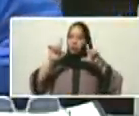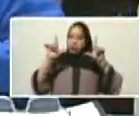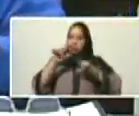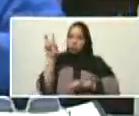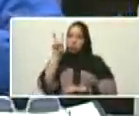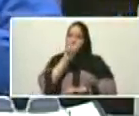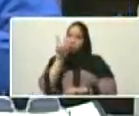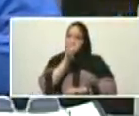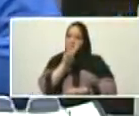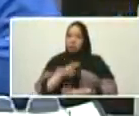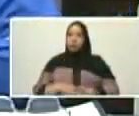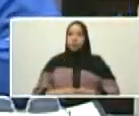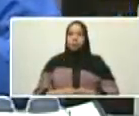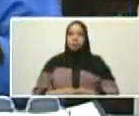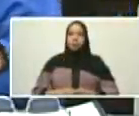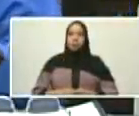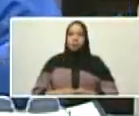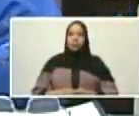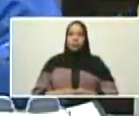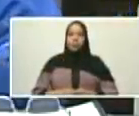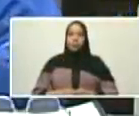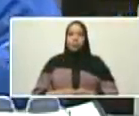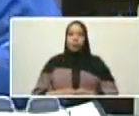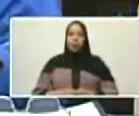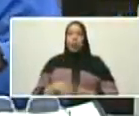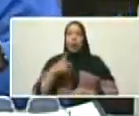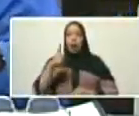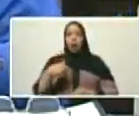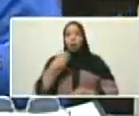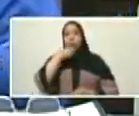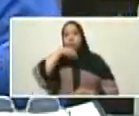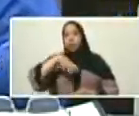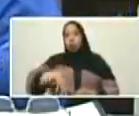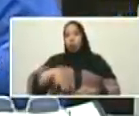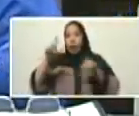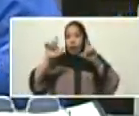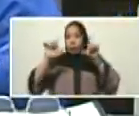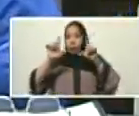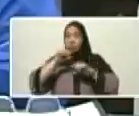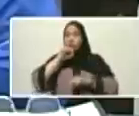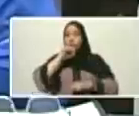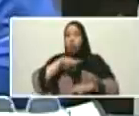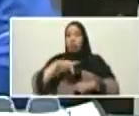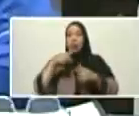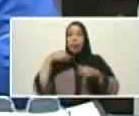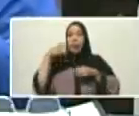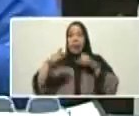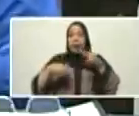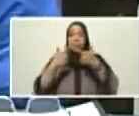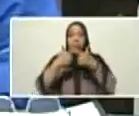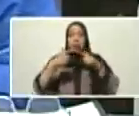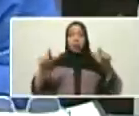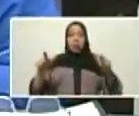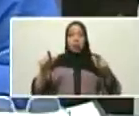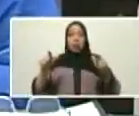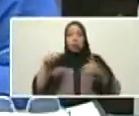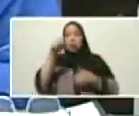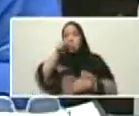la serie Carabobo Caminos de Libertad de Luis Alberto La Mata.